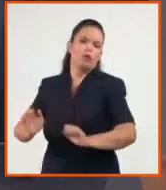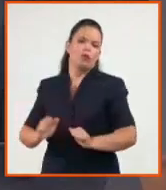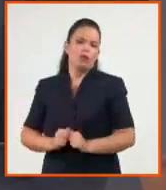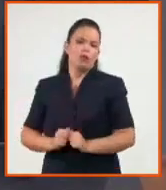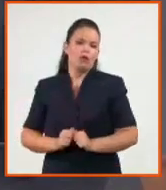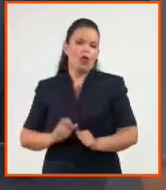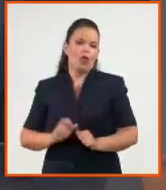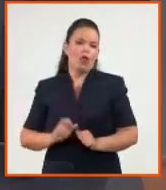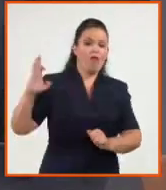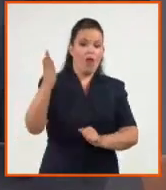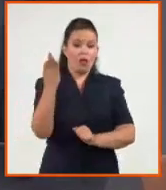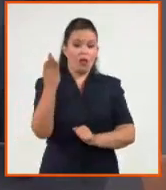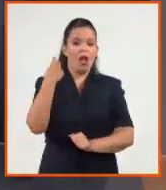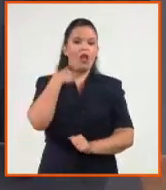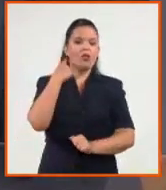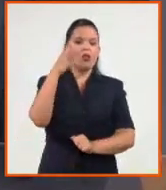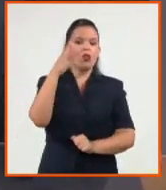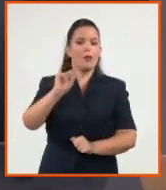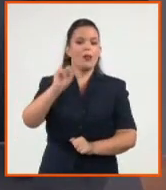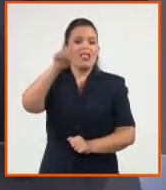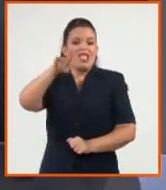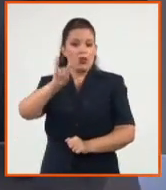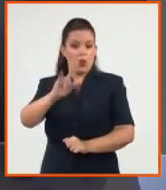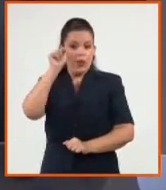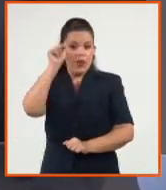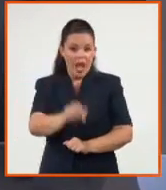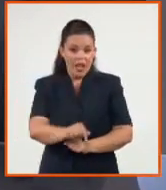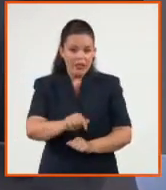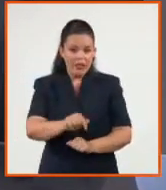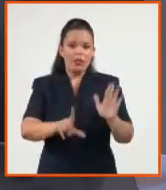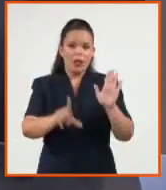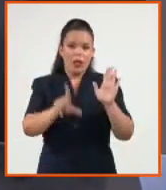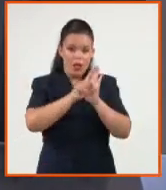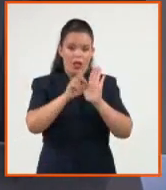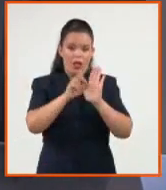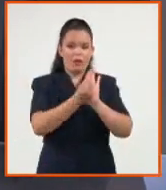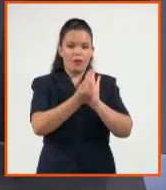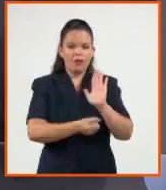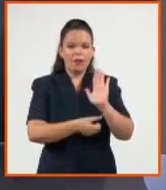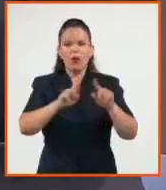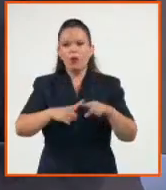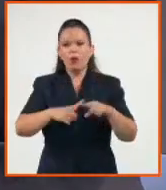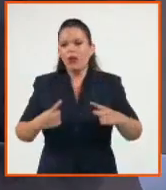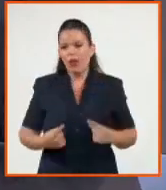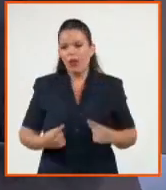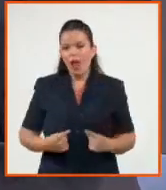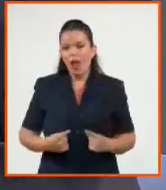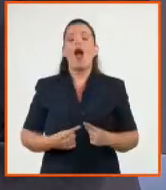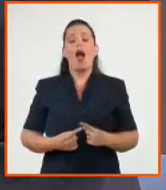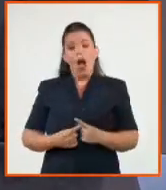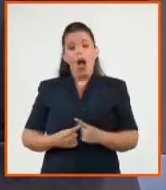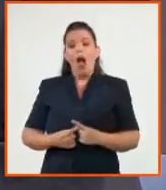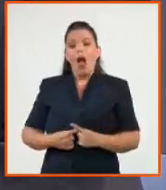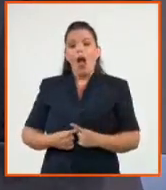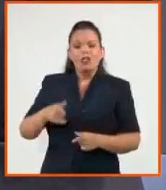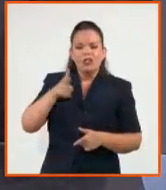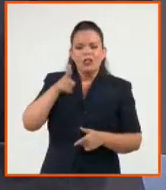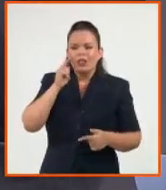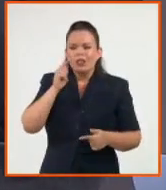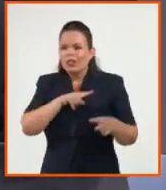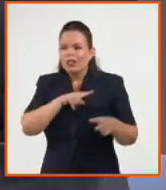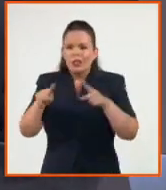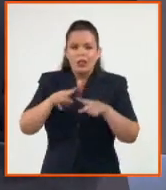una ley que persigue frenar las publicaciones ilícitas. ¿Qué considera esta ley publicaciones ilícitas?